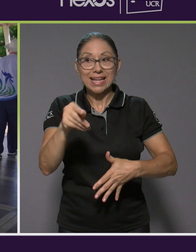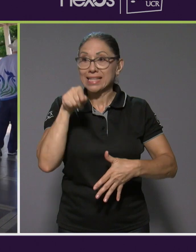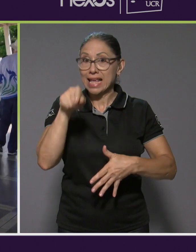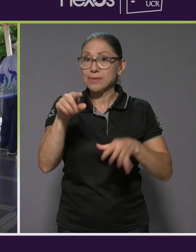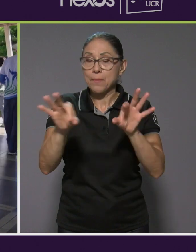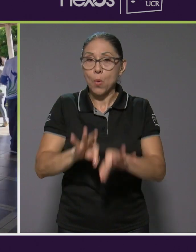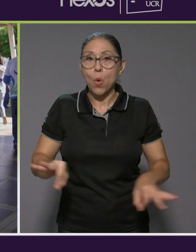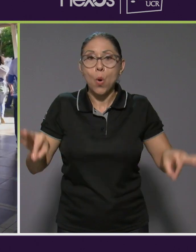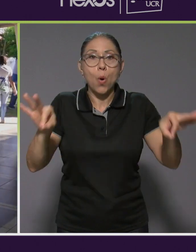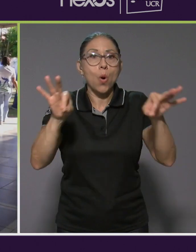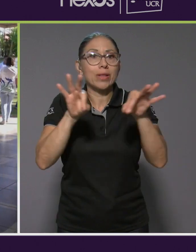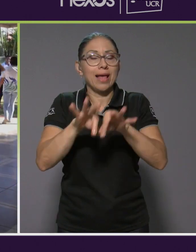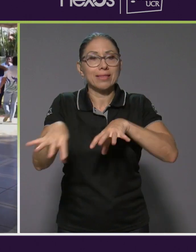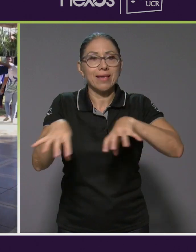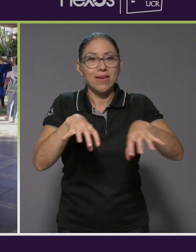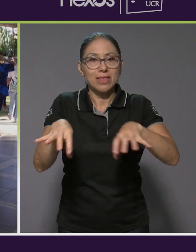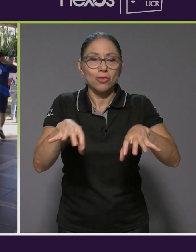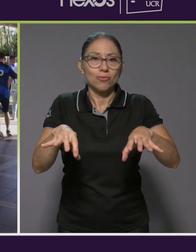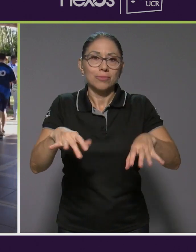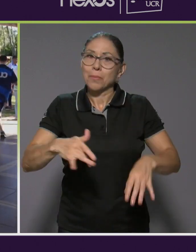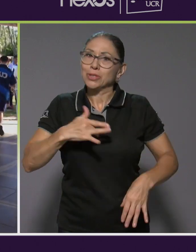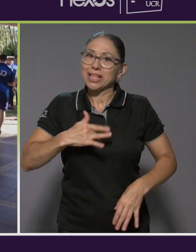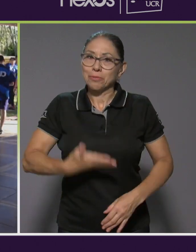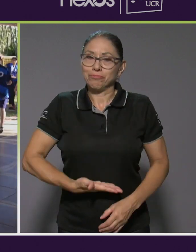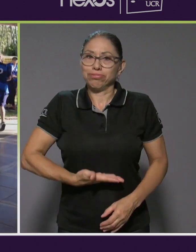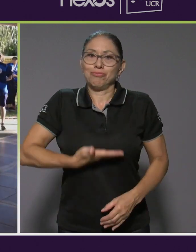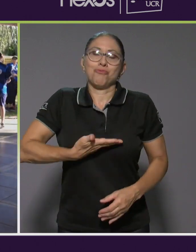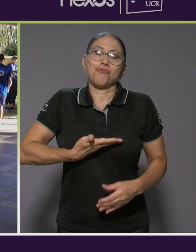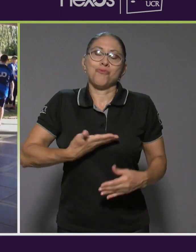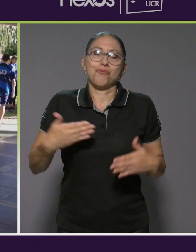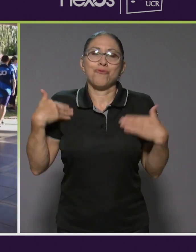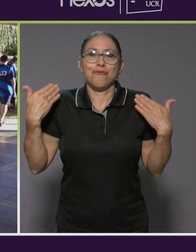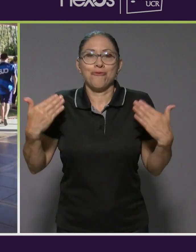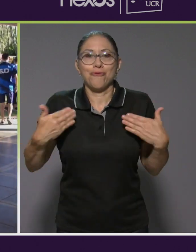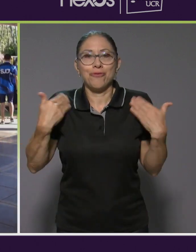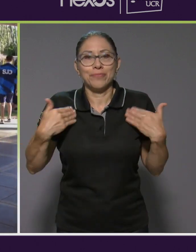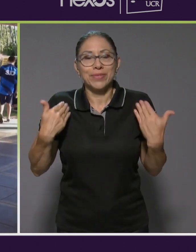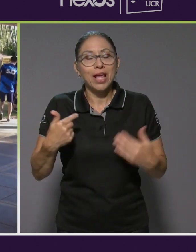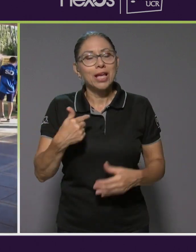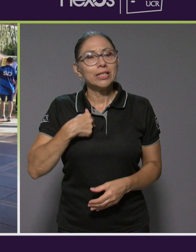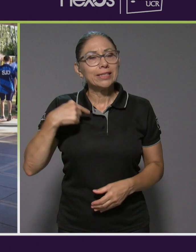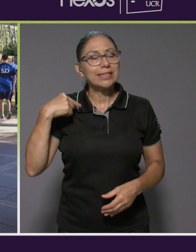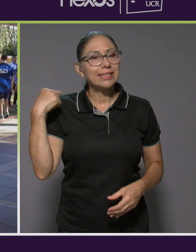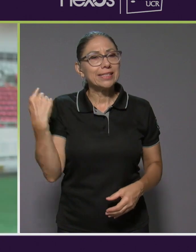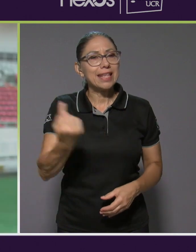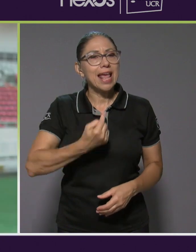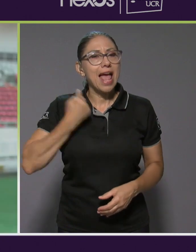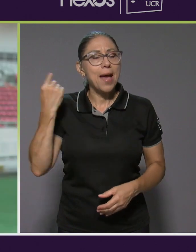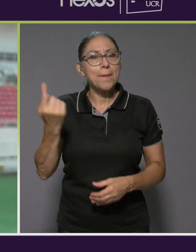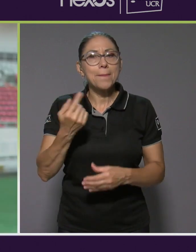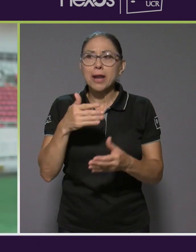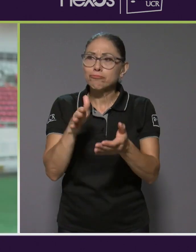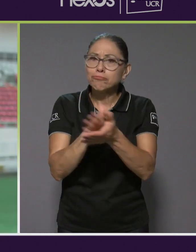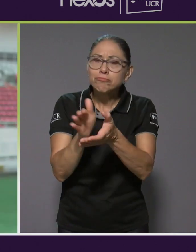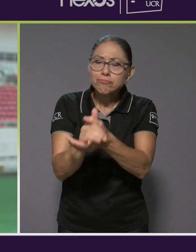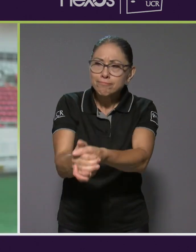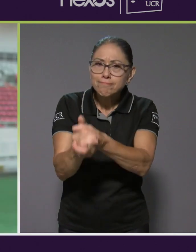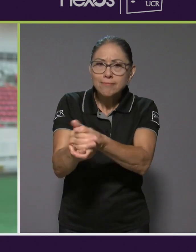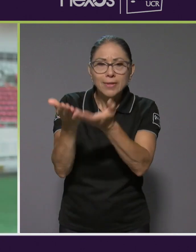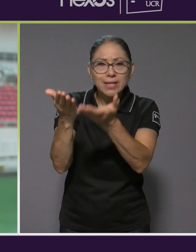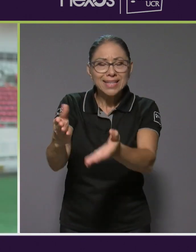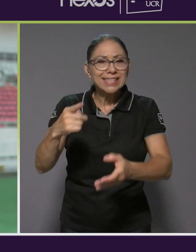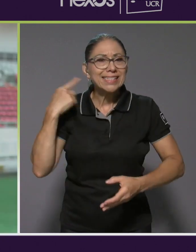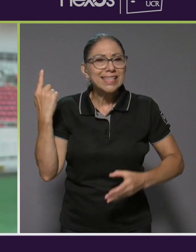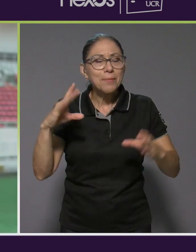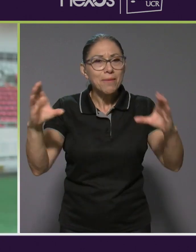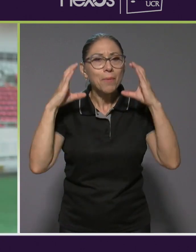importante, pues obviamente nos llena de mucho orgullo, de mucha dicha. Siempre lo vamos a aplaudir, siempre vamos a celebrar